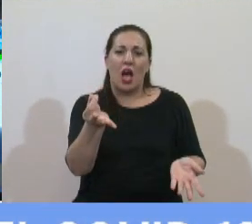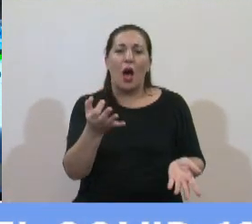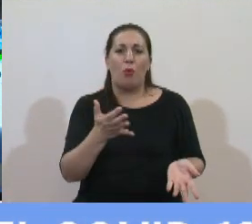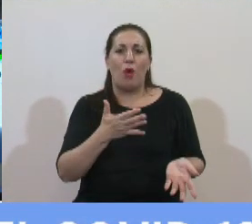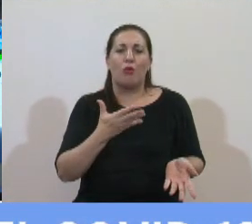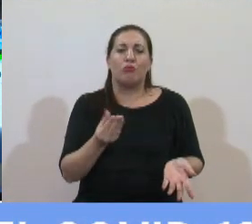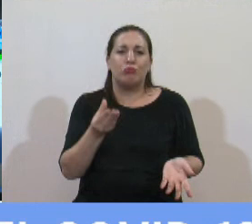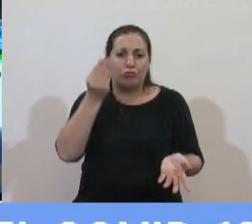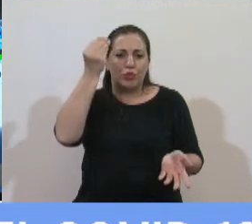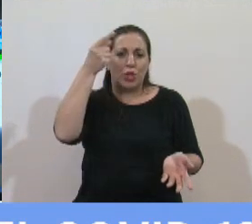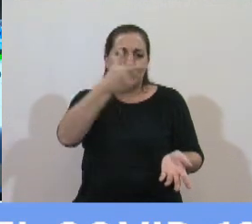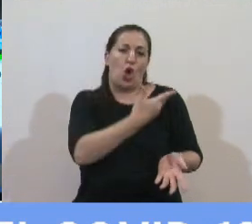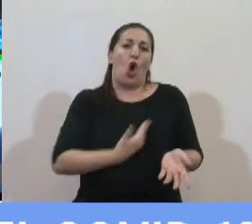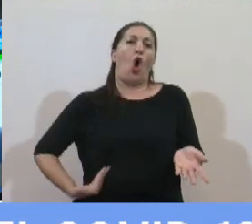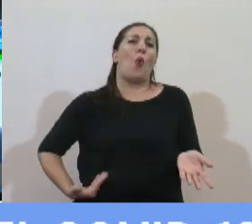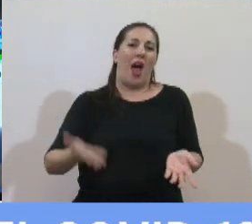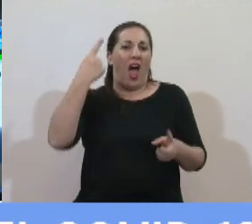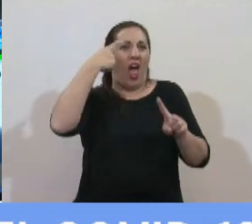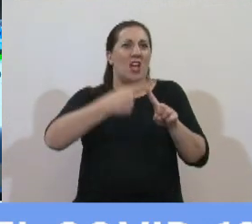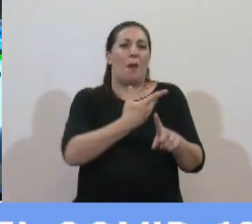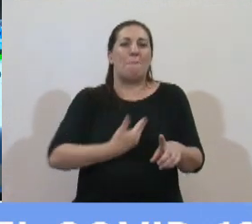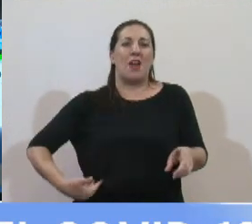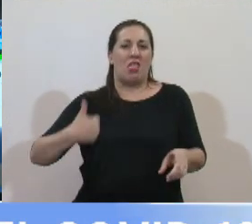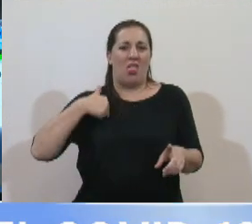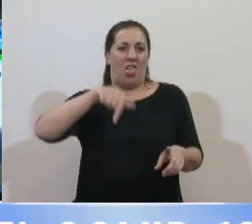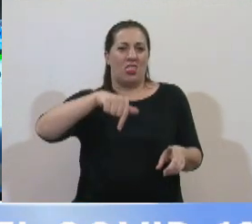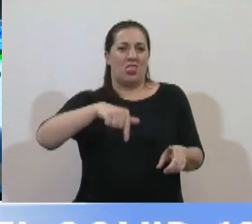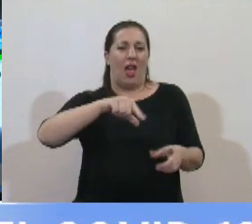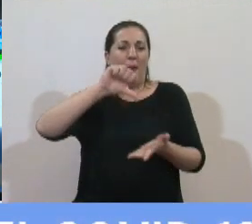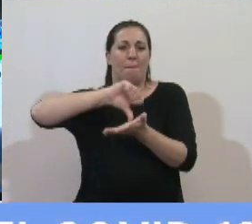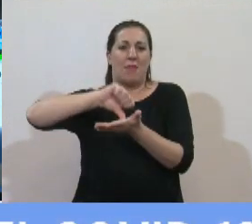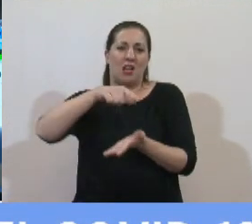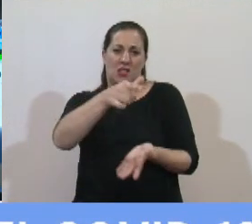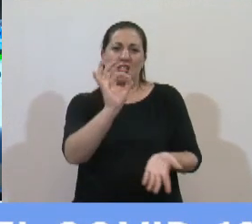oportunidades y gobernó este país usted sabe lo que son los números